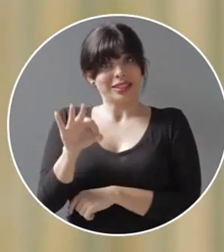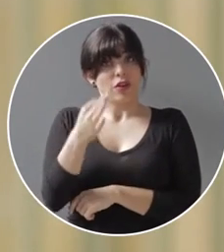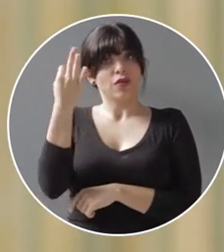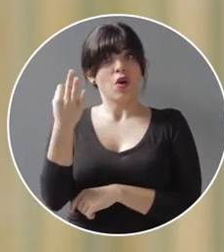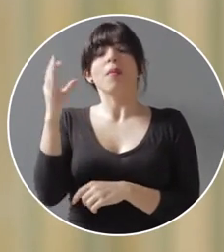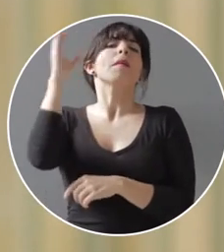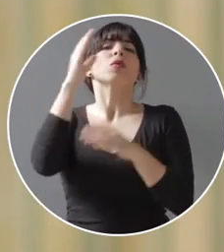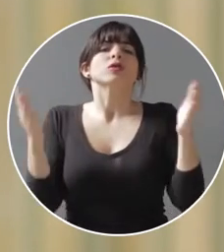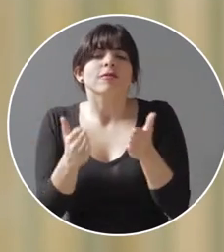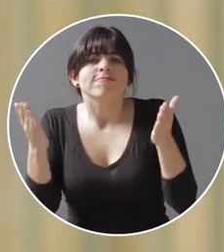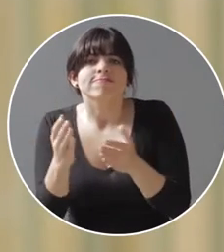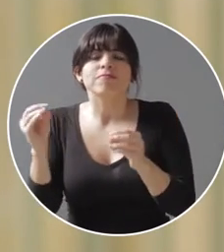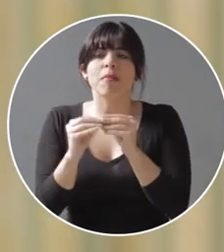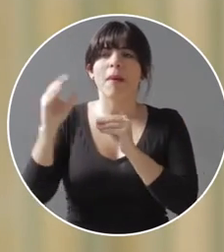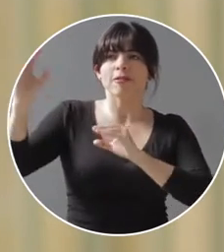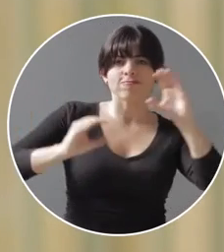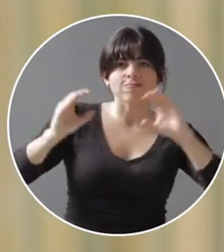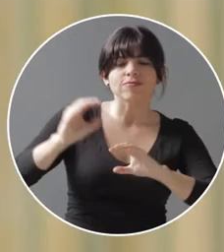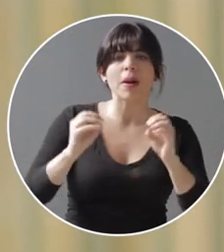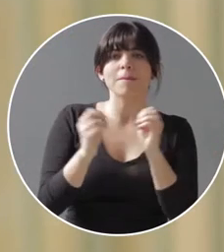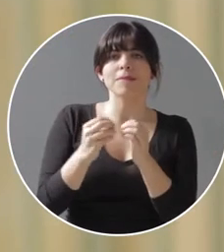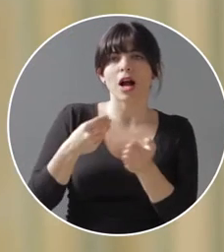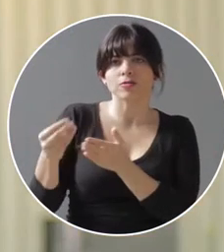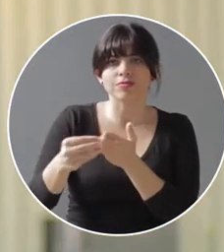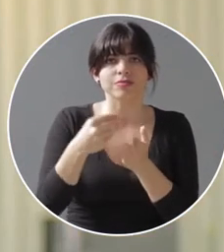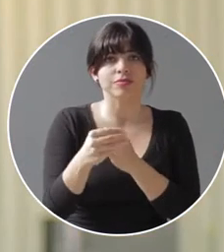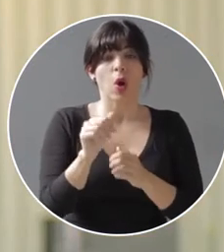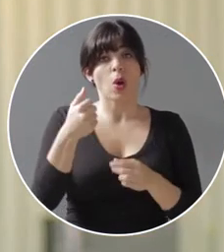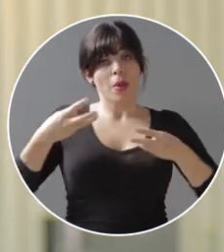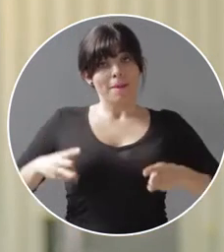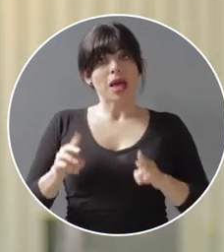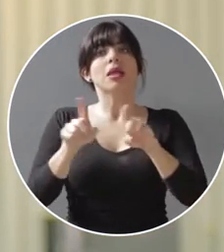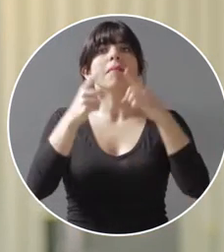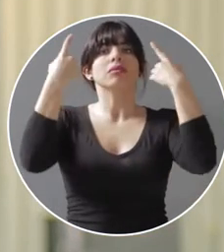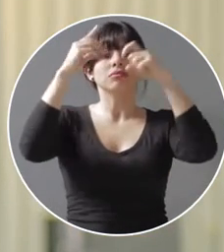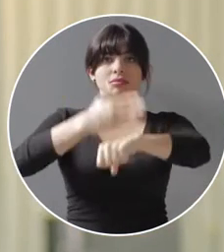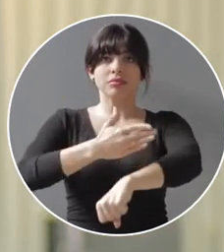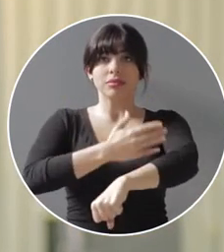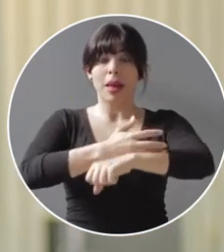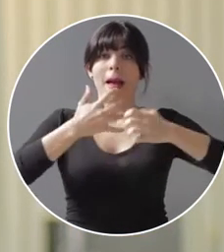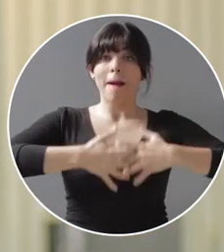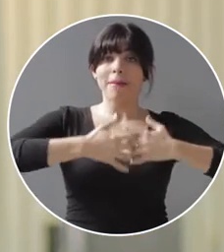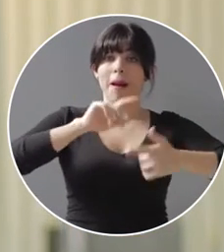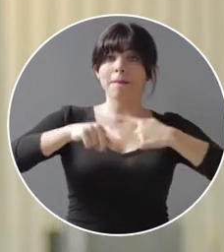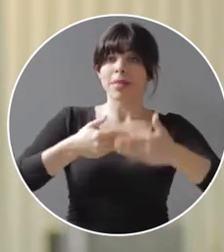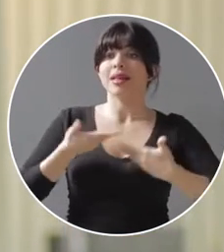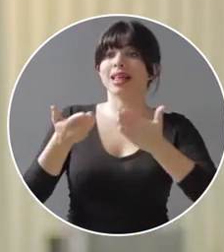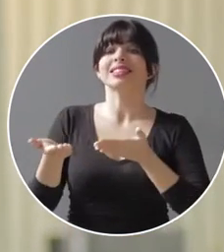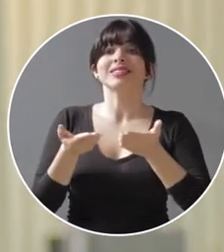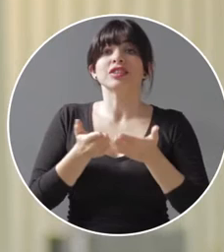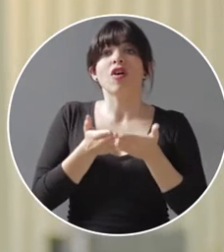manera se incentiva la inversión y el consumo. En las otras medidas también hay avances. La empresa que prestará el servicio